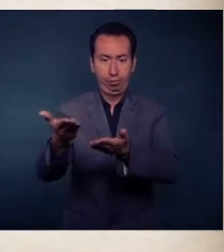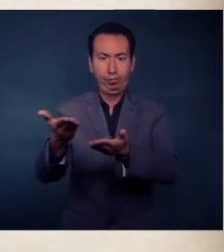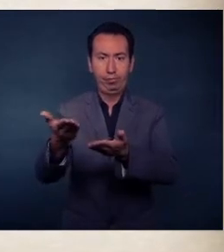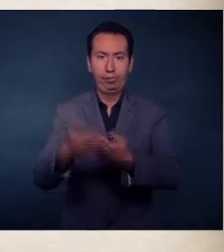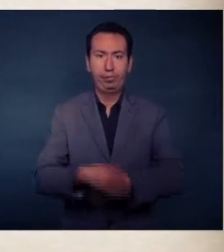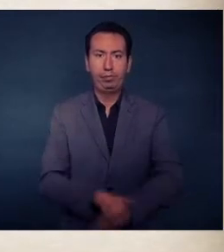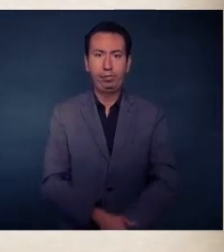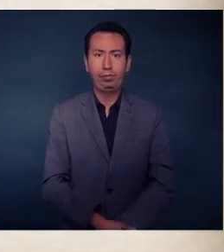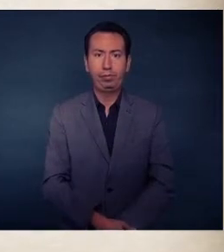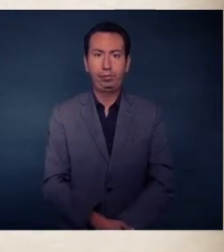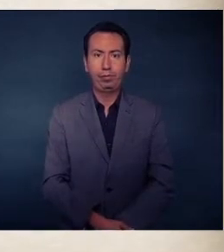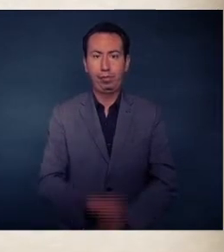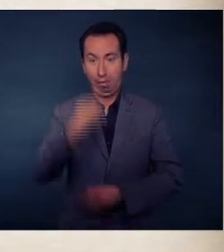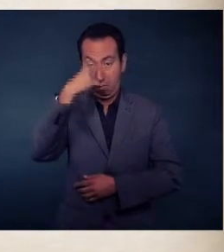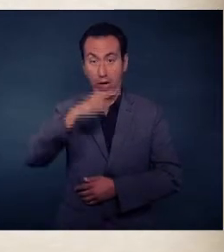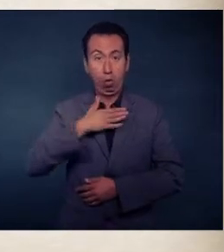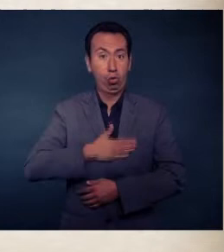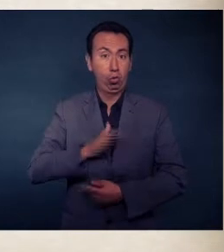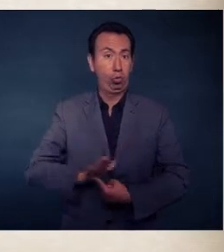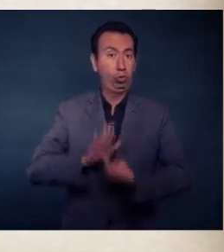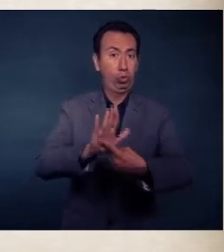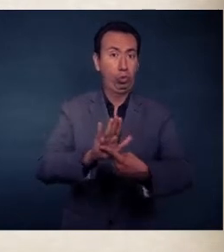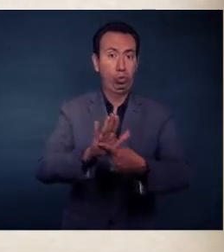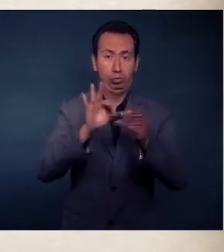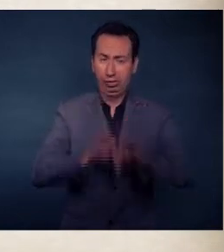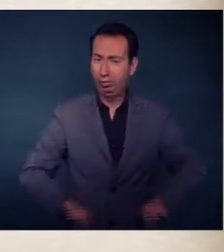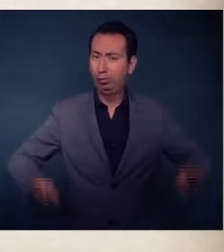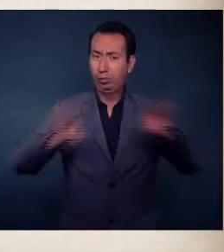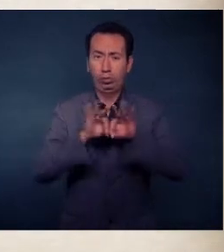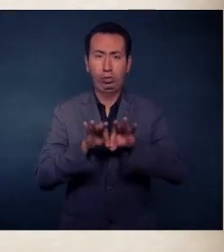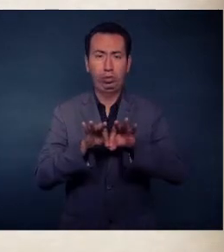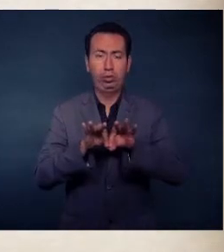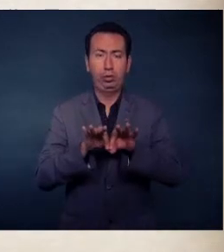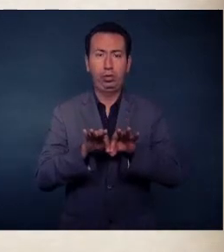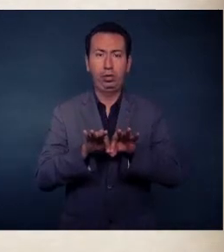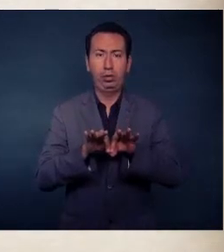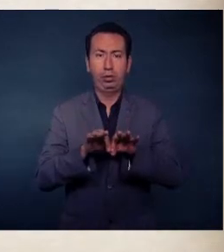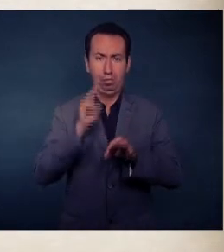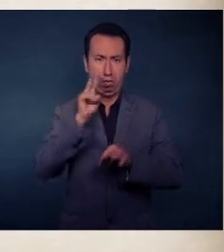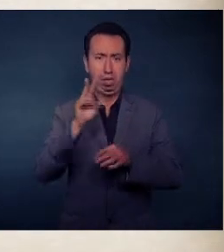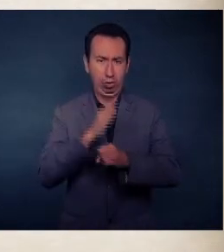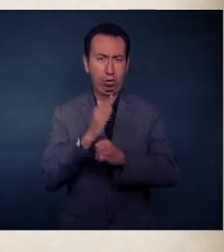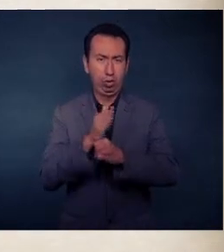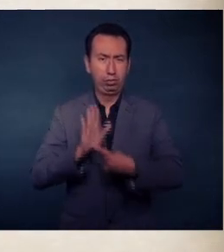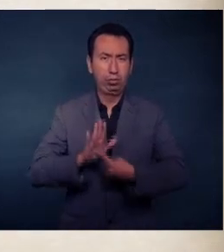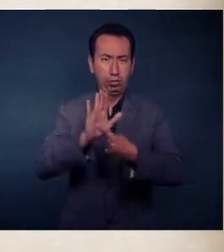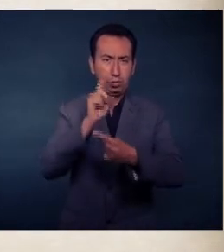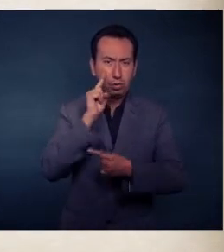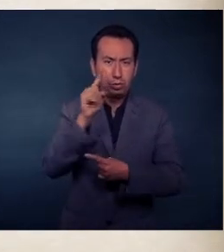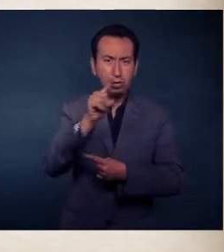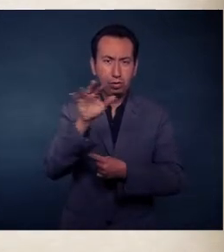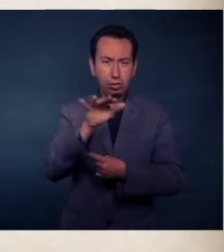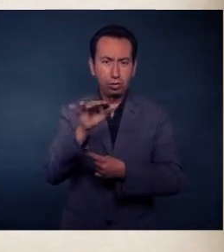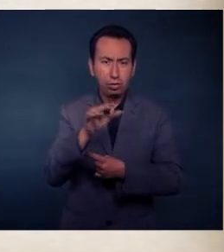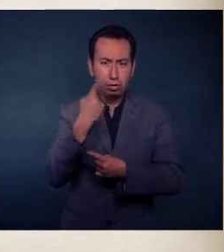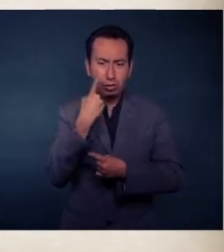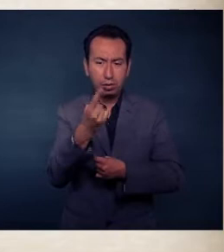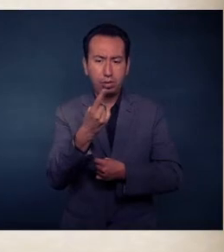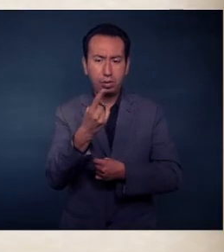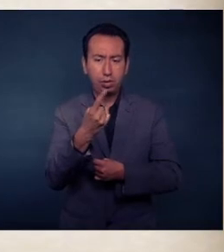La Procuración de Justicia también es fundamental. Por ahí traemos unas láminas, no sé si las tengan ahí en pantalla.